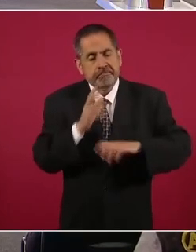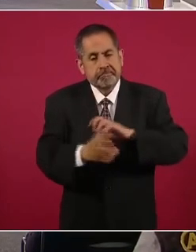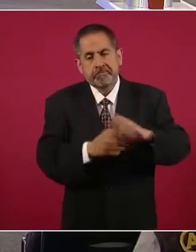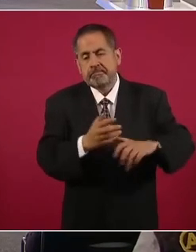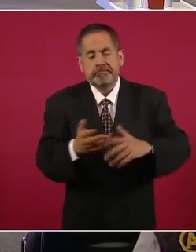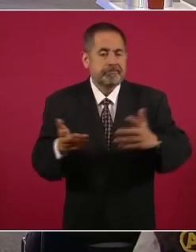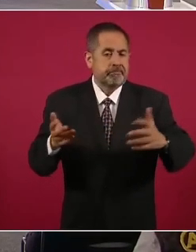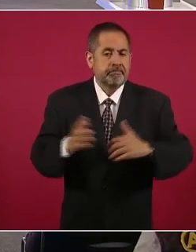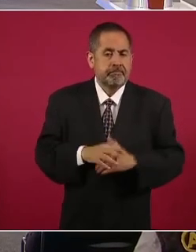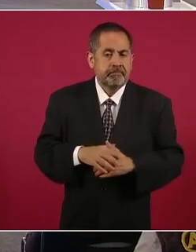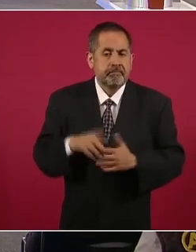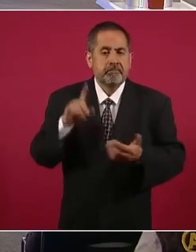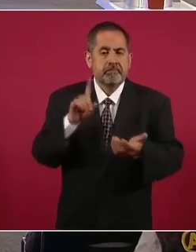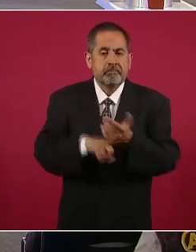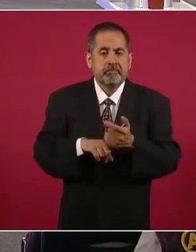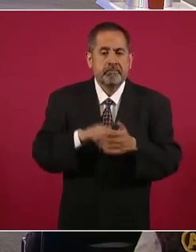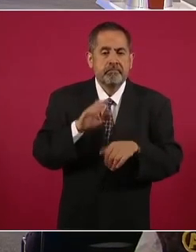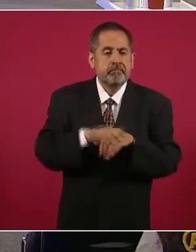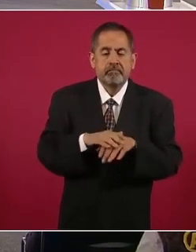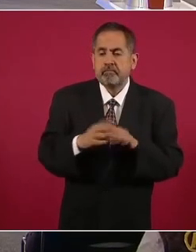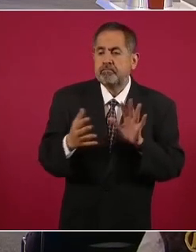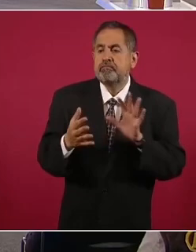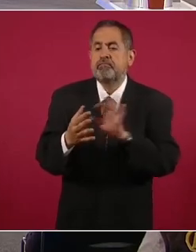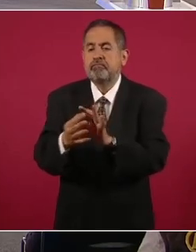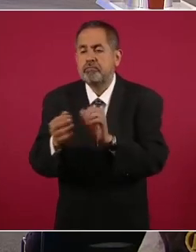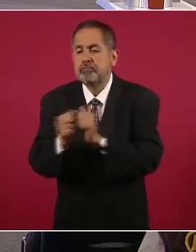porque son los más cercanos a la gente.